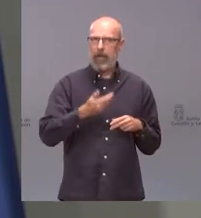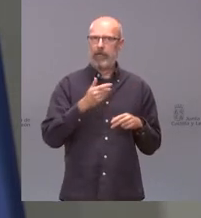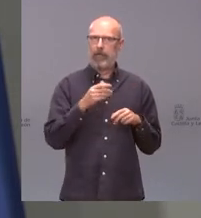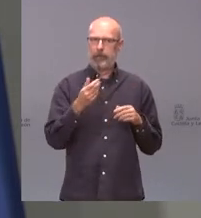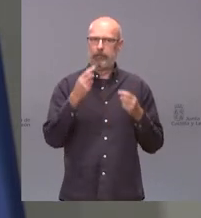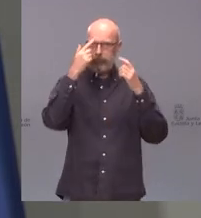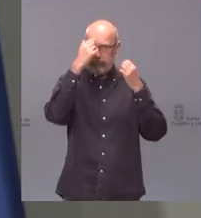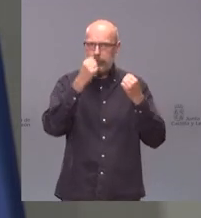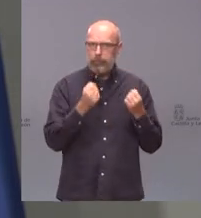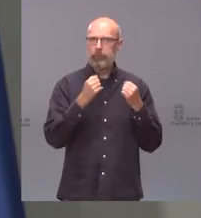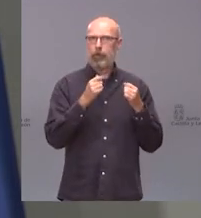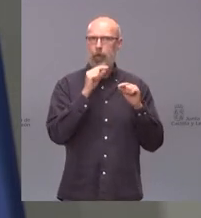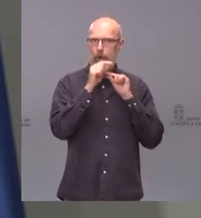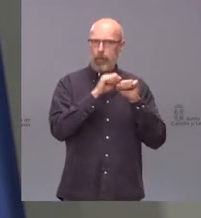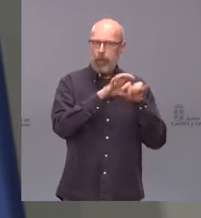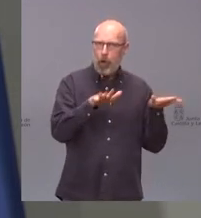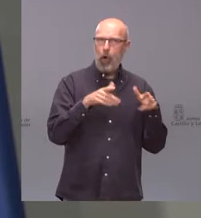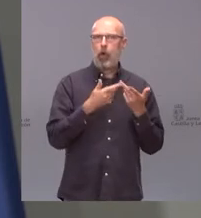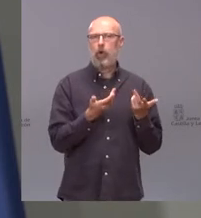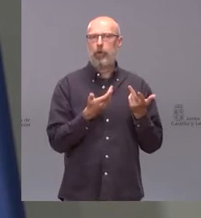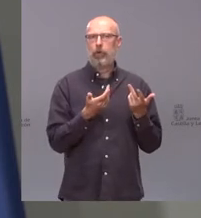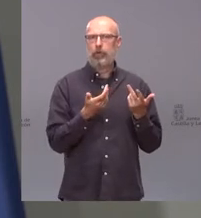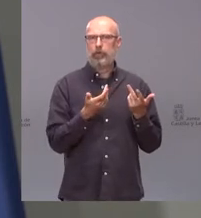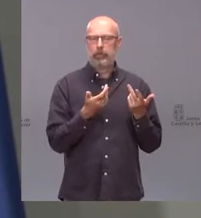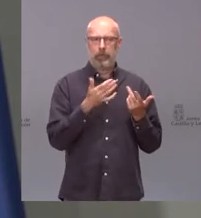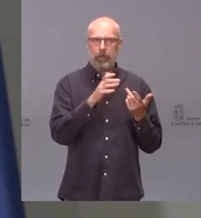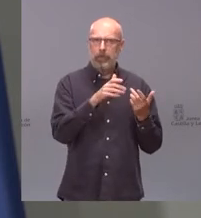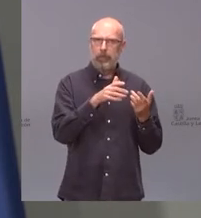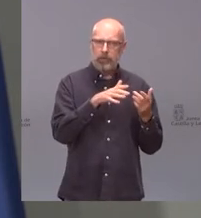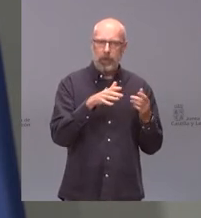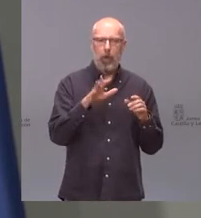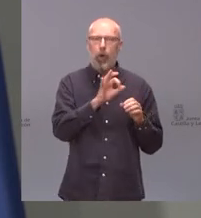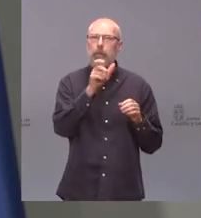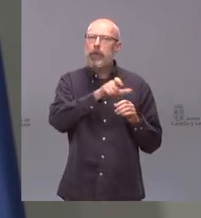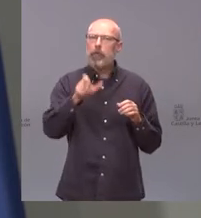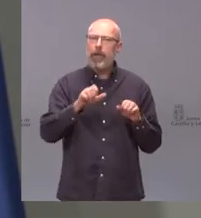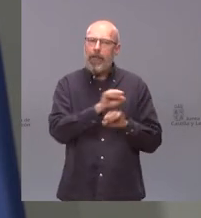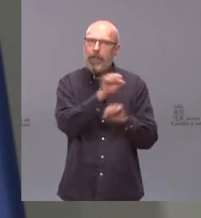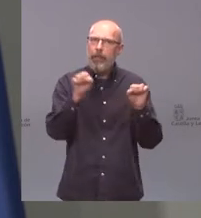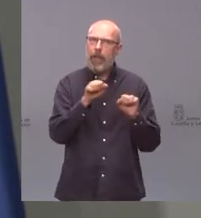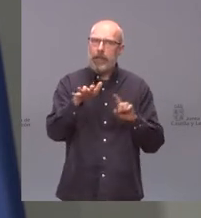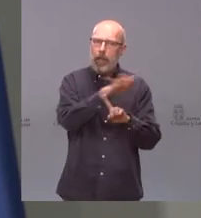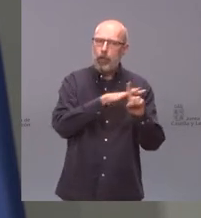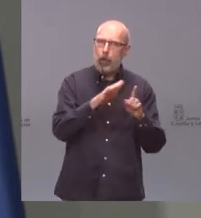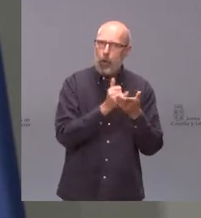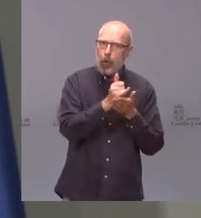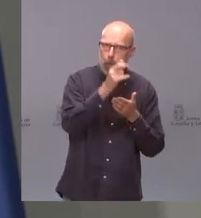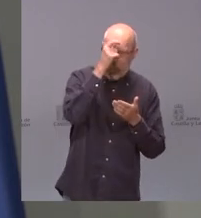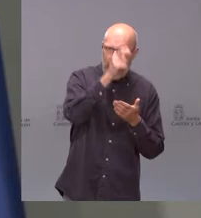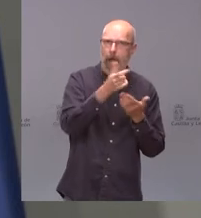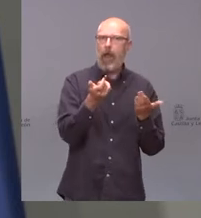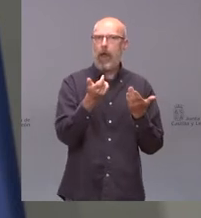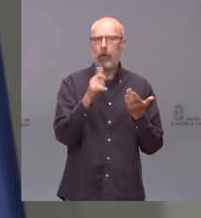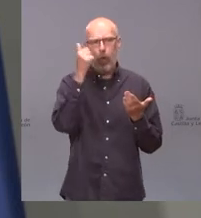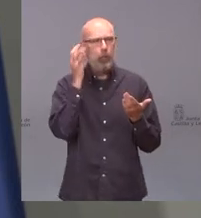asociaciones en las que hay hombres y mujeres que defienden nuestro entorno rural, porque en esas asociaciones hay hombres y mujeres que defienden